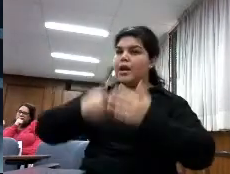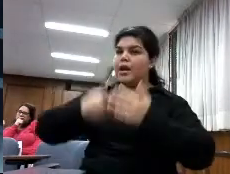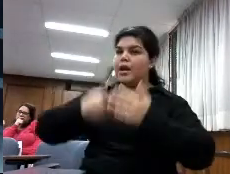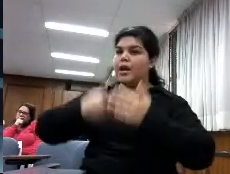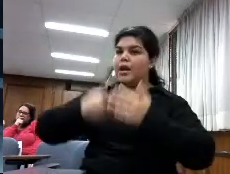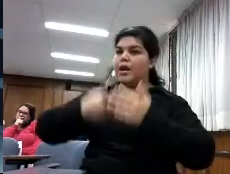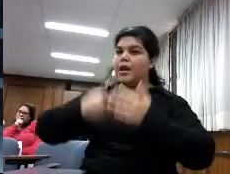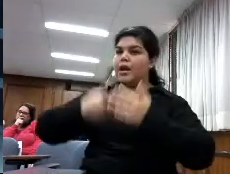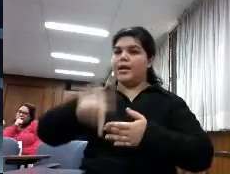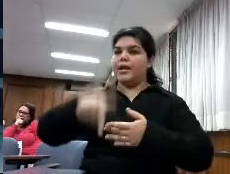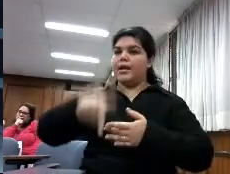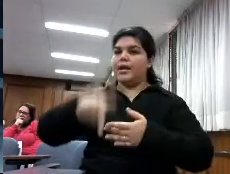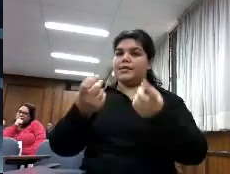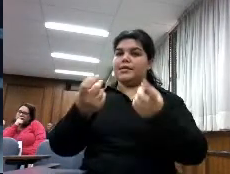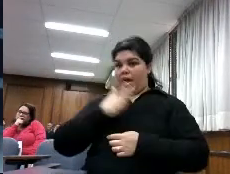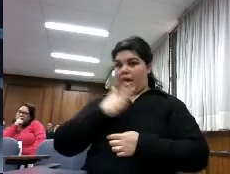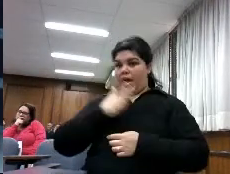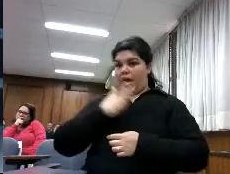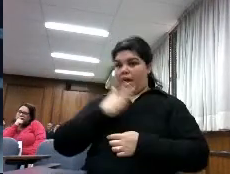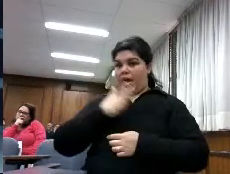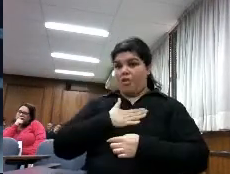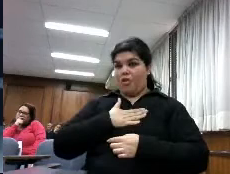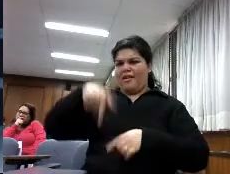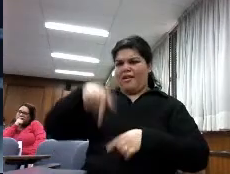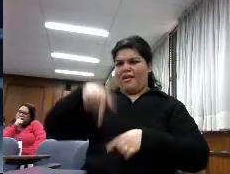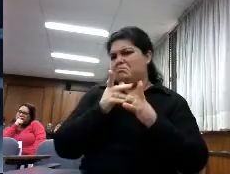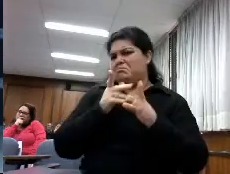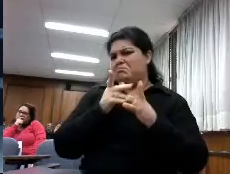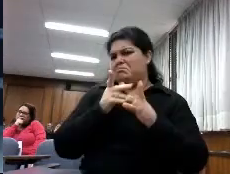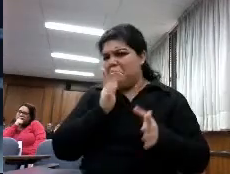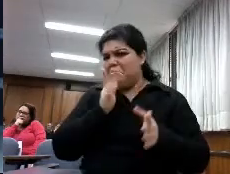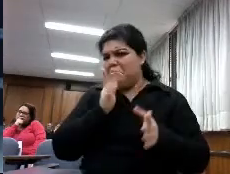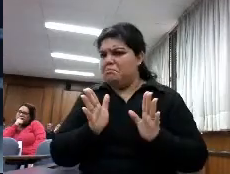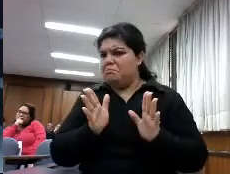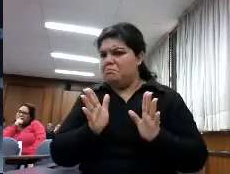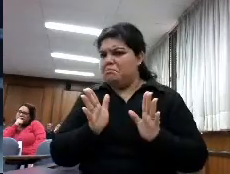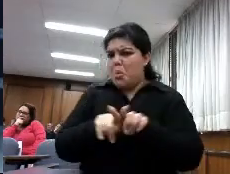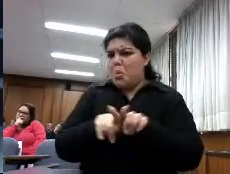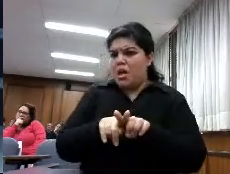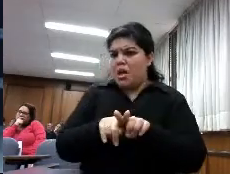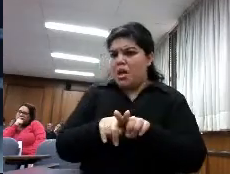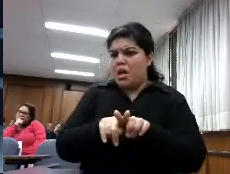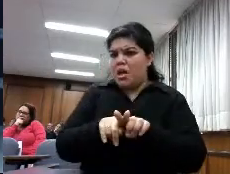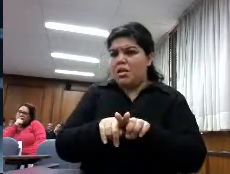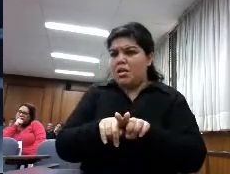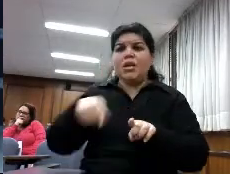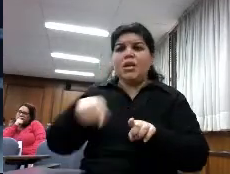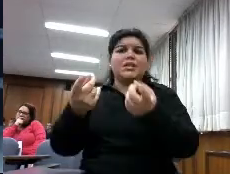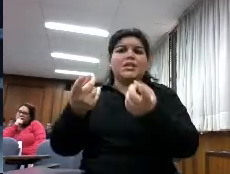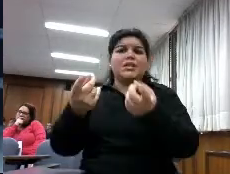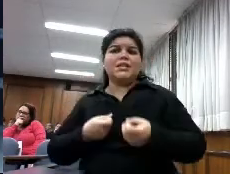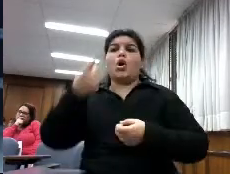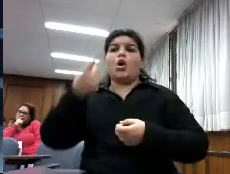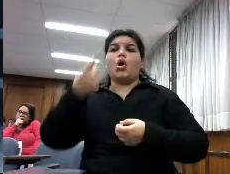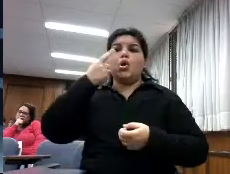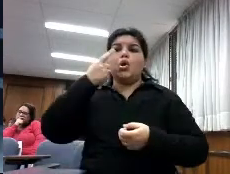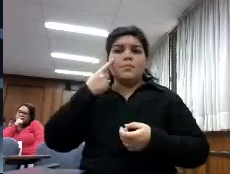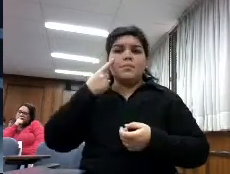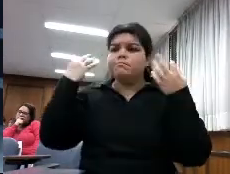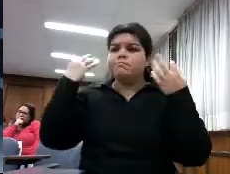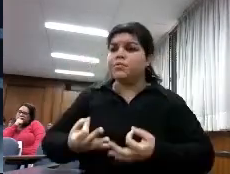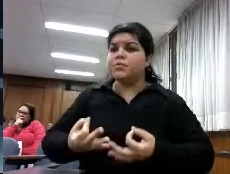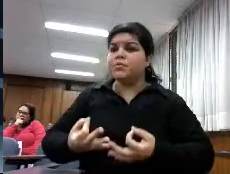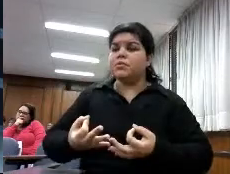supongo que aquí también pues evidentemente ellos necesitan obtienen conocimientos o necesitan conocimientos transversales